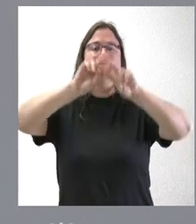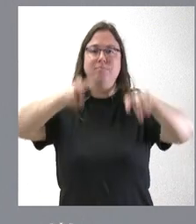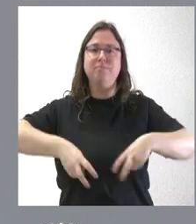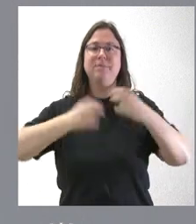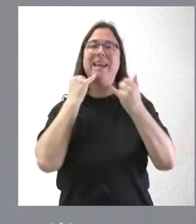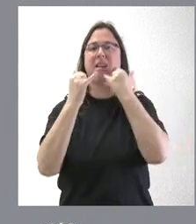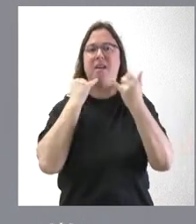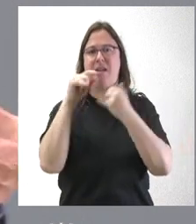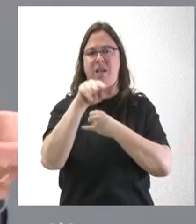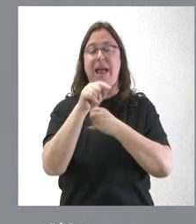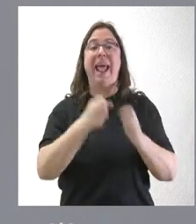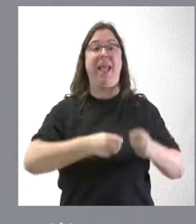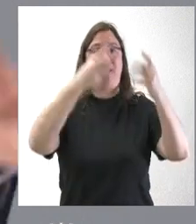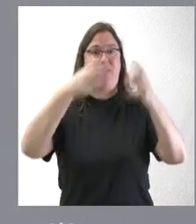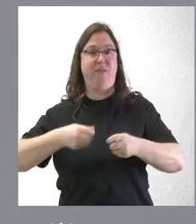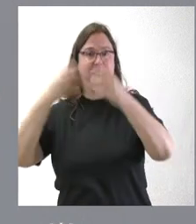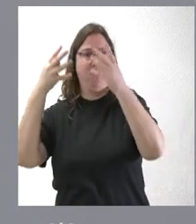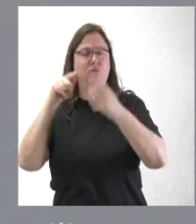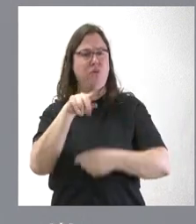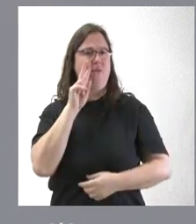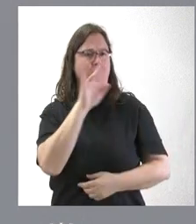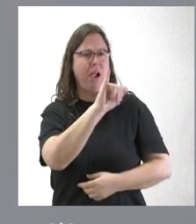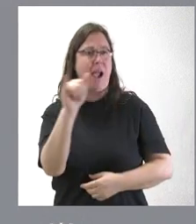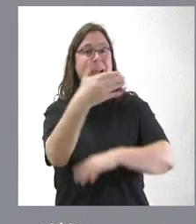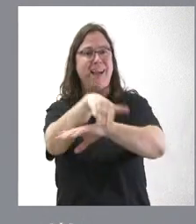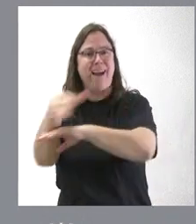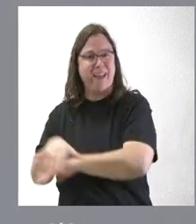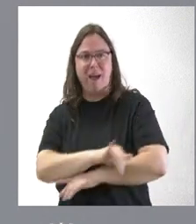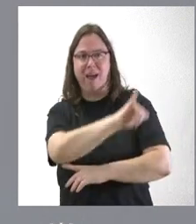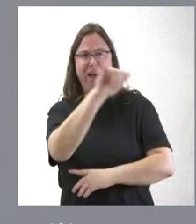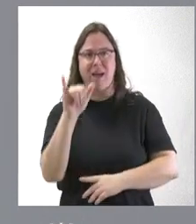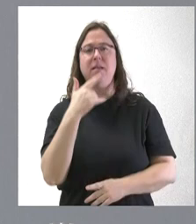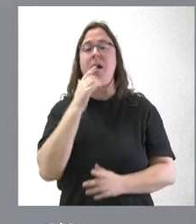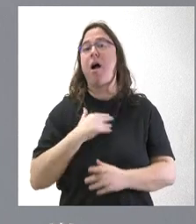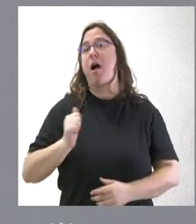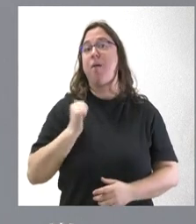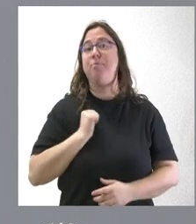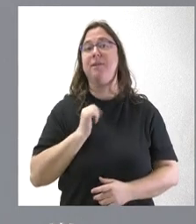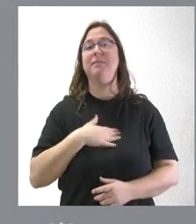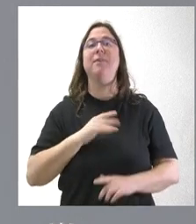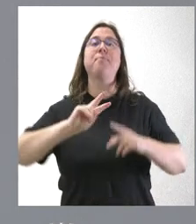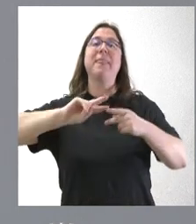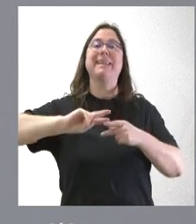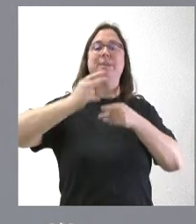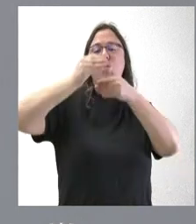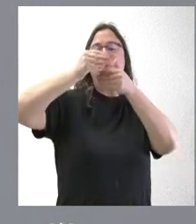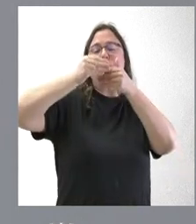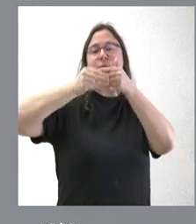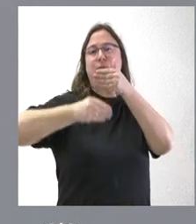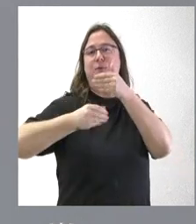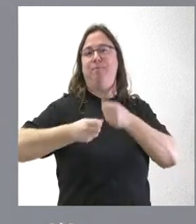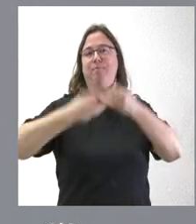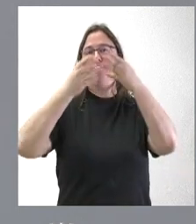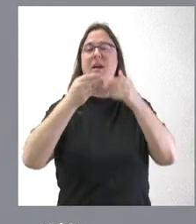energética de edificios. que ustedes habrán visto en varias calles de la comunidad, que se ha aprovechado para poner la segunda piel en los edificios, el